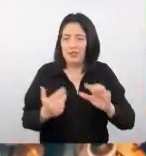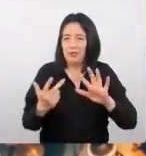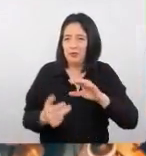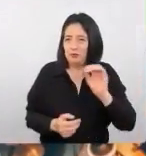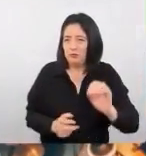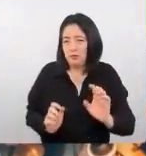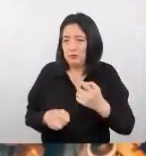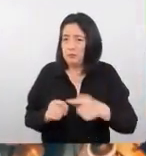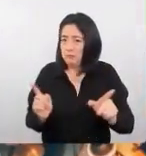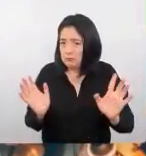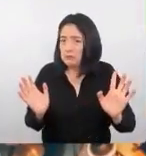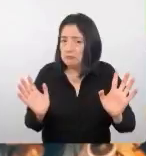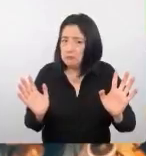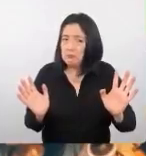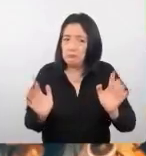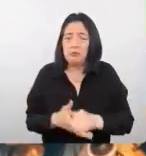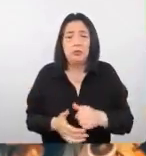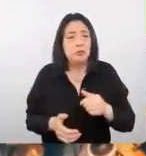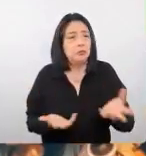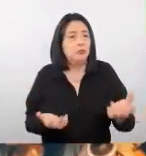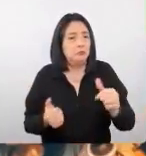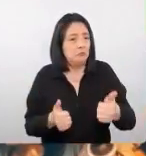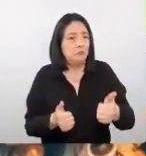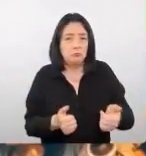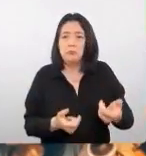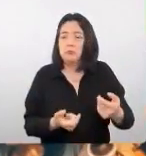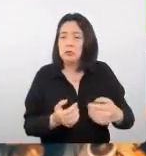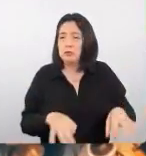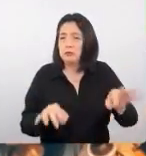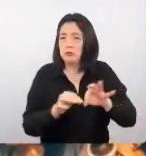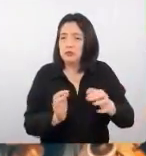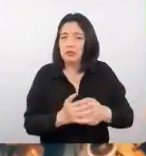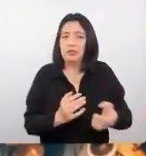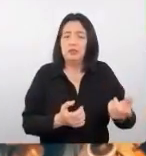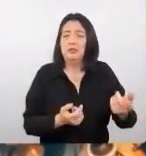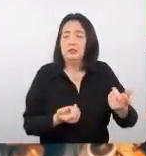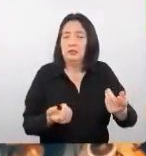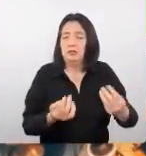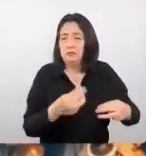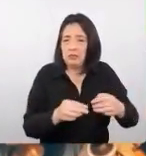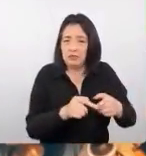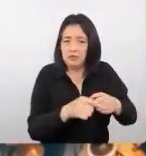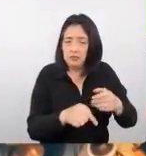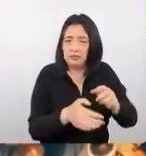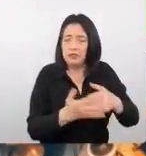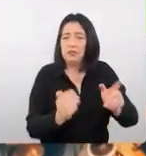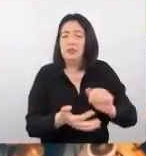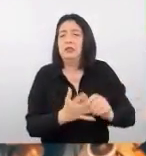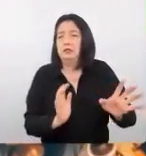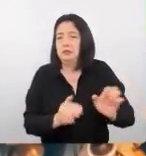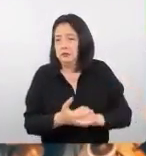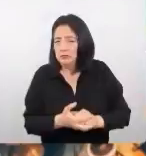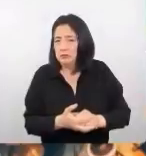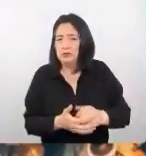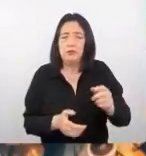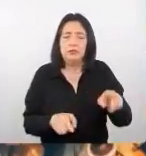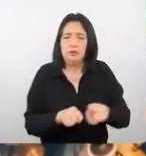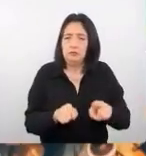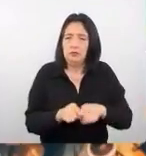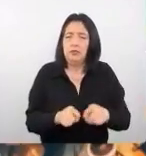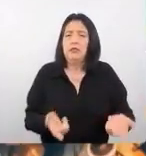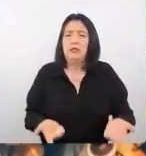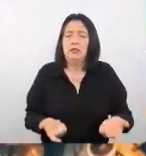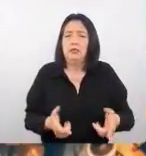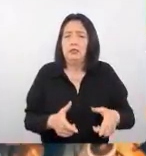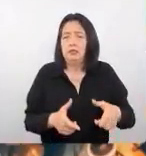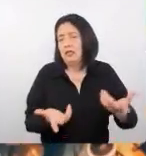pero igual sigue siendo un mercado bastante importante y al mismo tiempo vamos a ver que el chino gasta